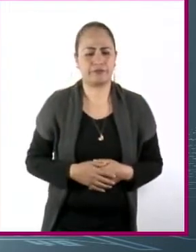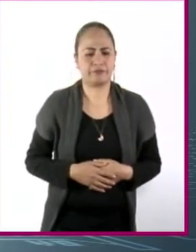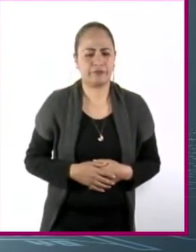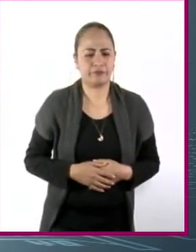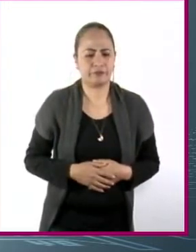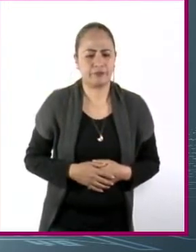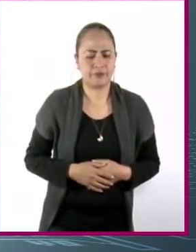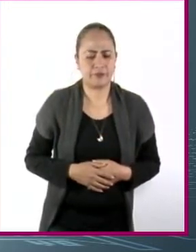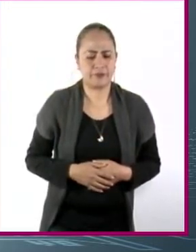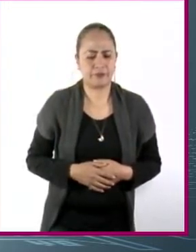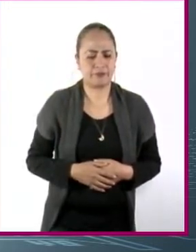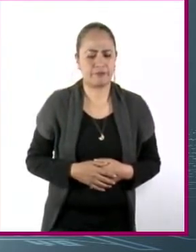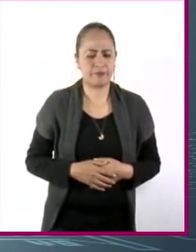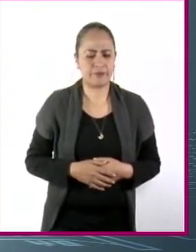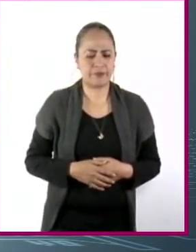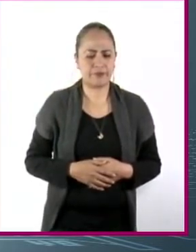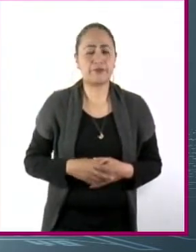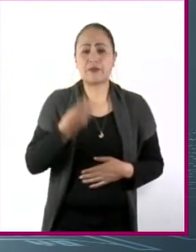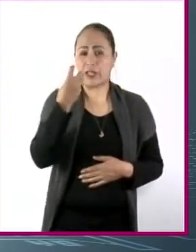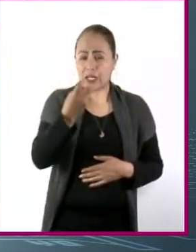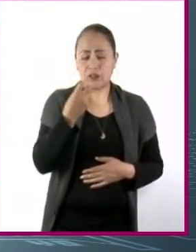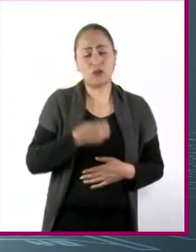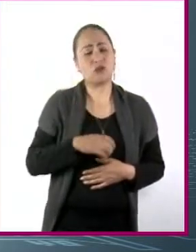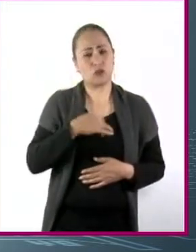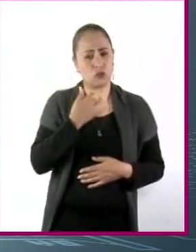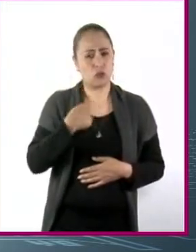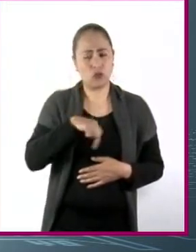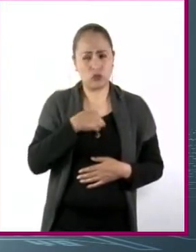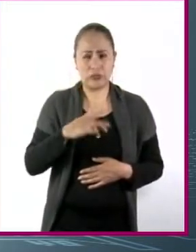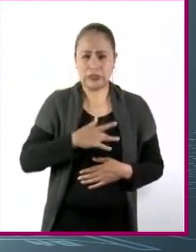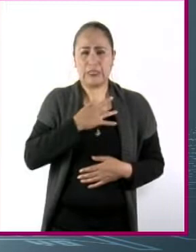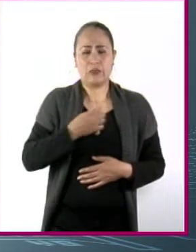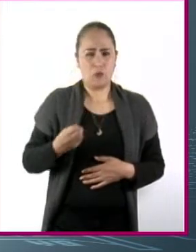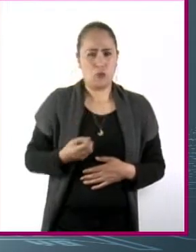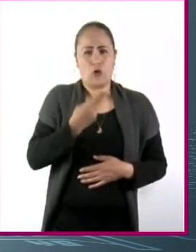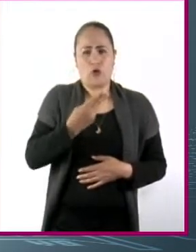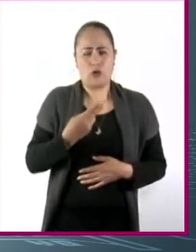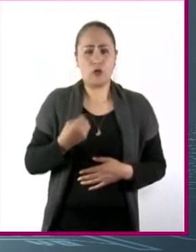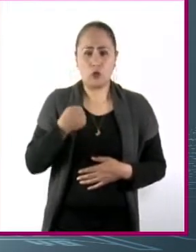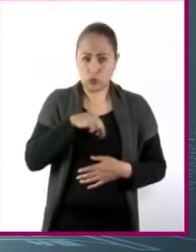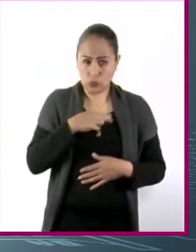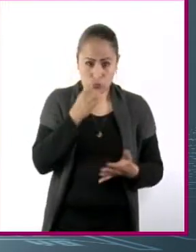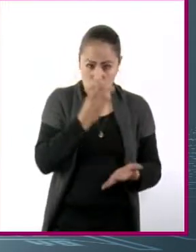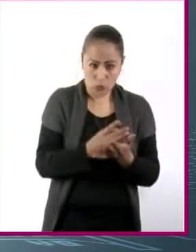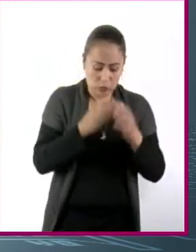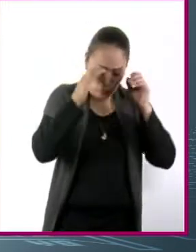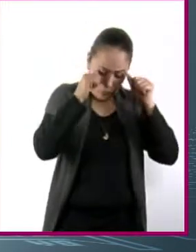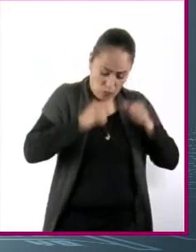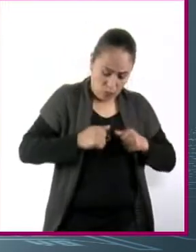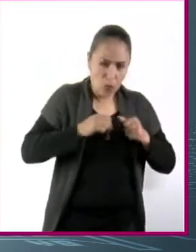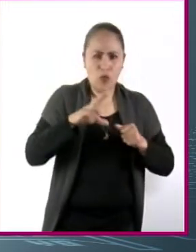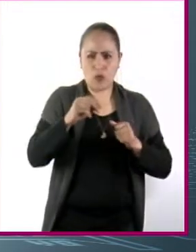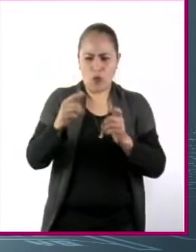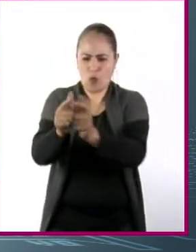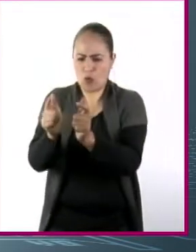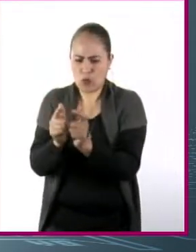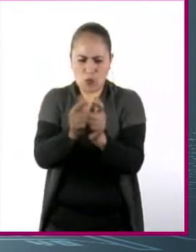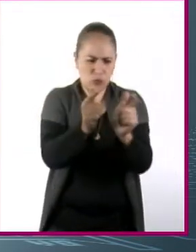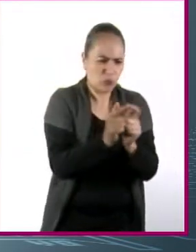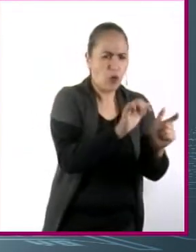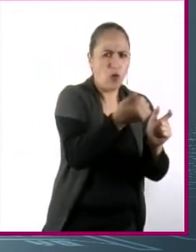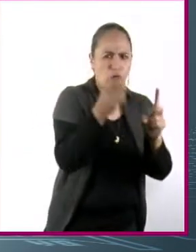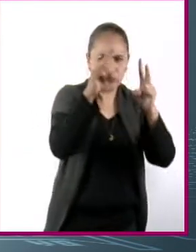nos hace sentir privilegiados, ¿no? Porque no solo somos nosotros, hay muchas juventudes trabajando en distintos temas,